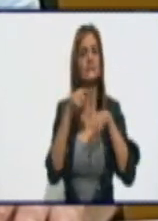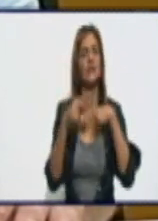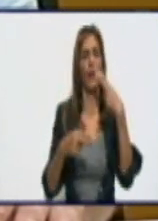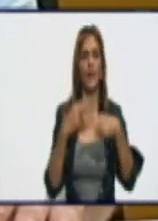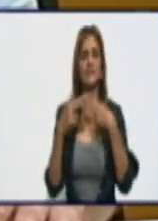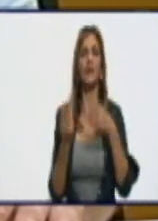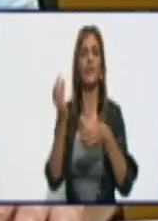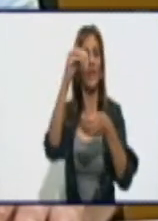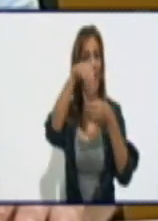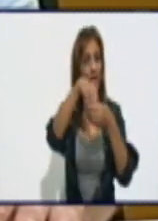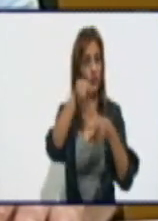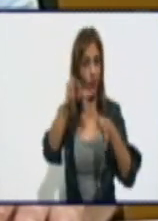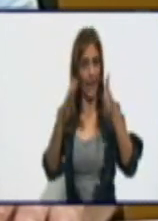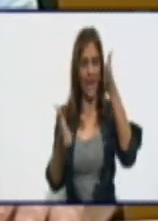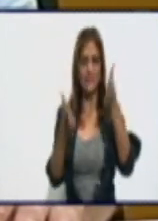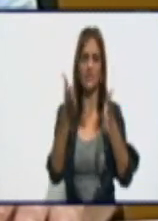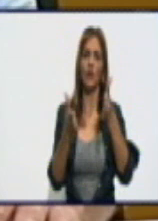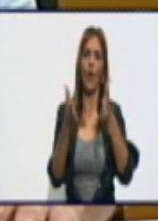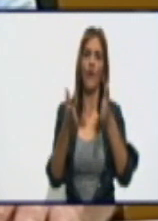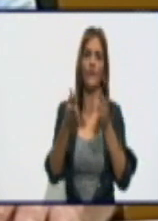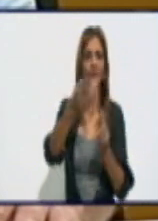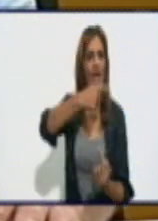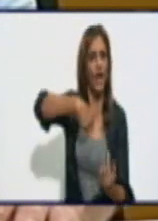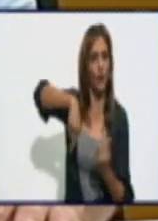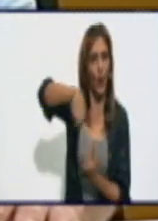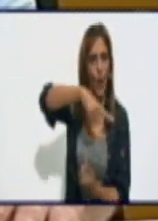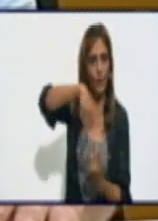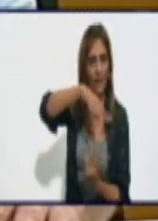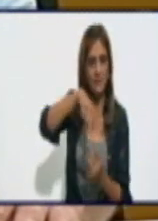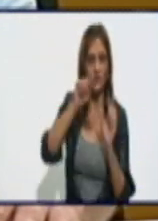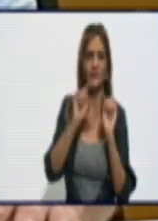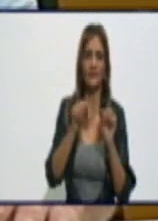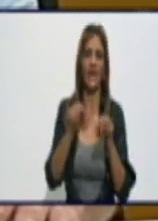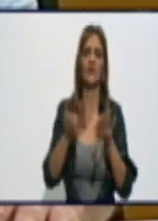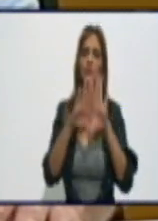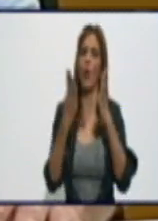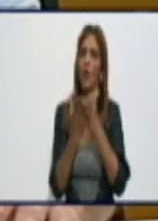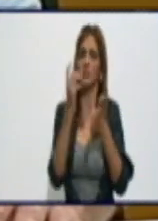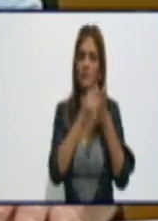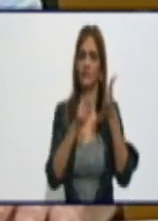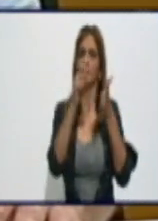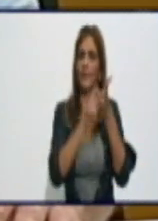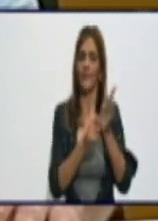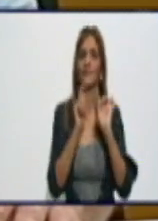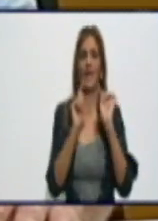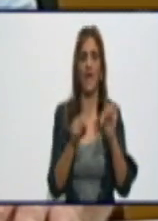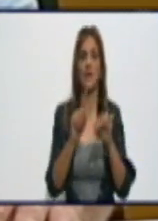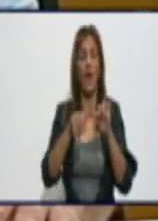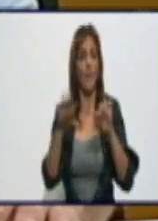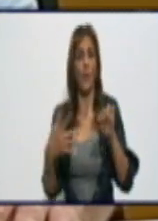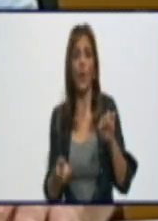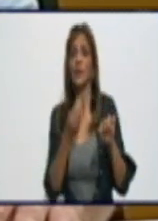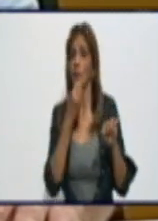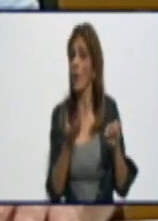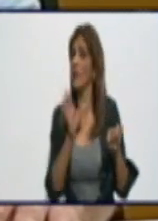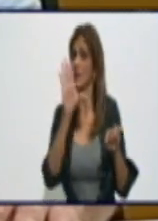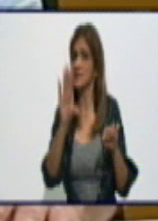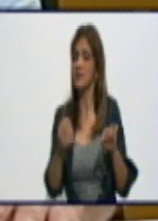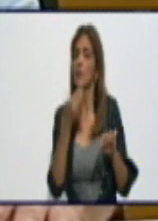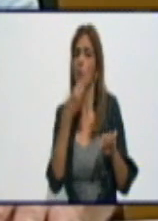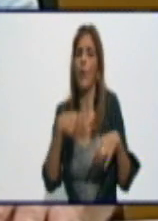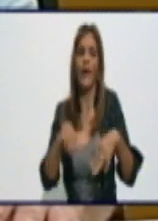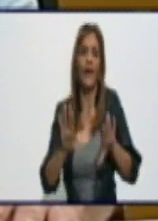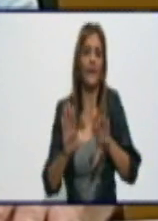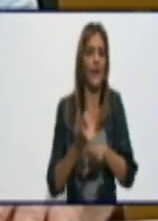dentro del ciclo de rotación de estos bloques que nosotros tenemos planificados, porque pueda o no, como bien le decía antes, darse